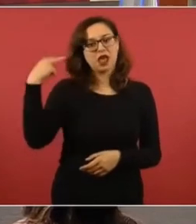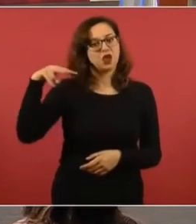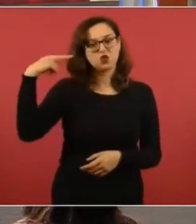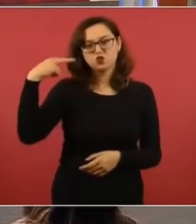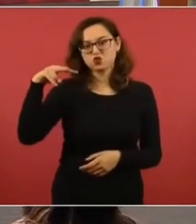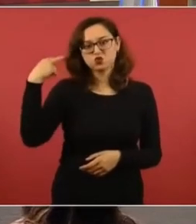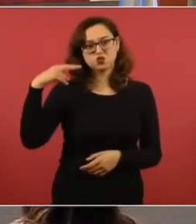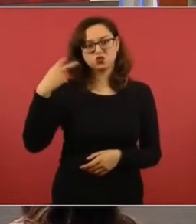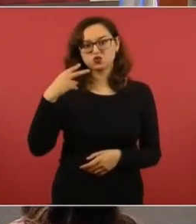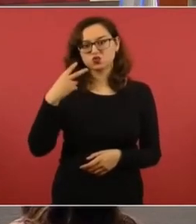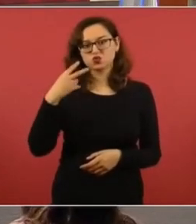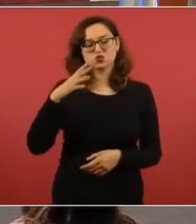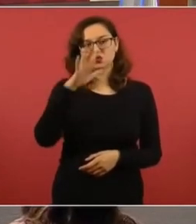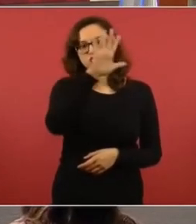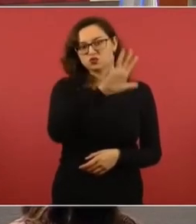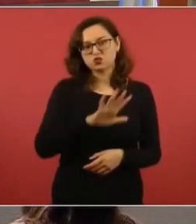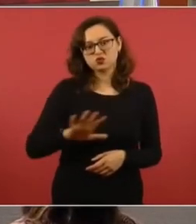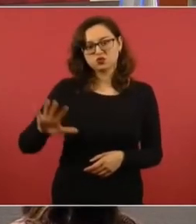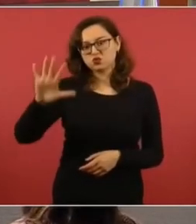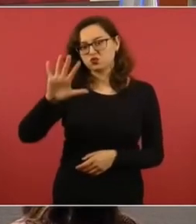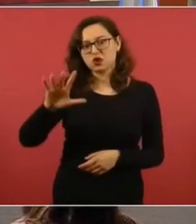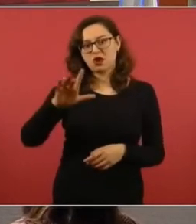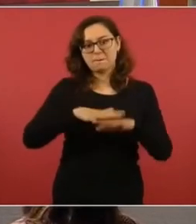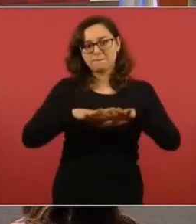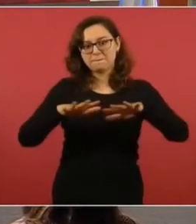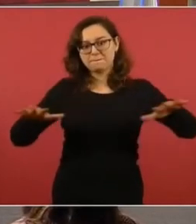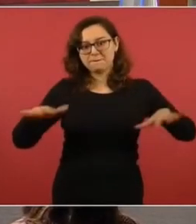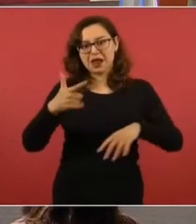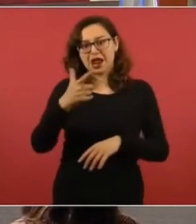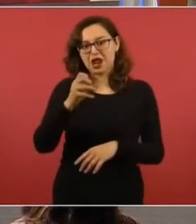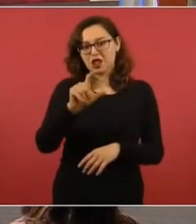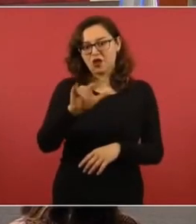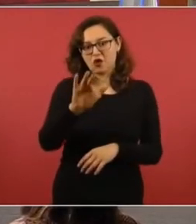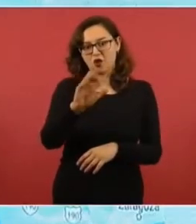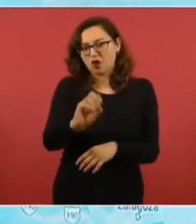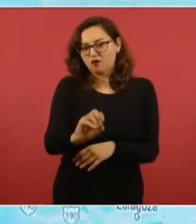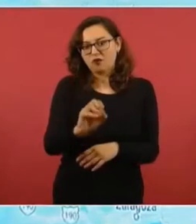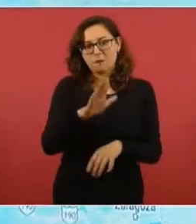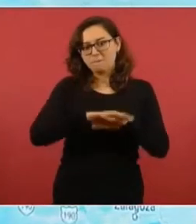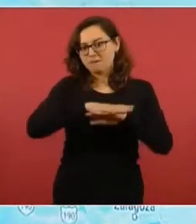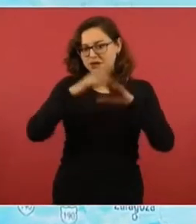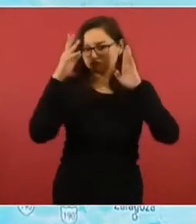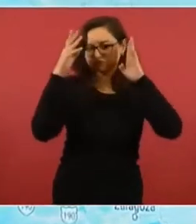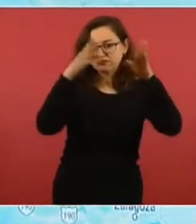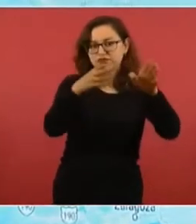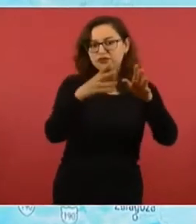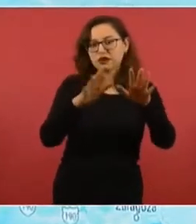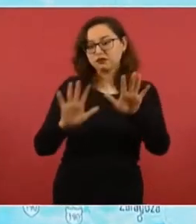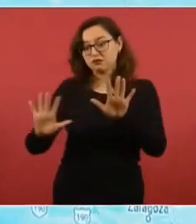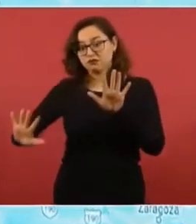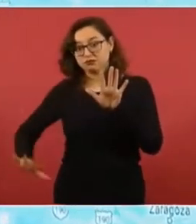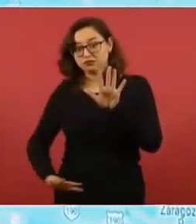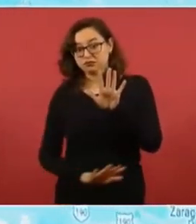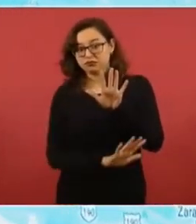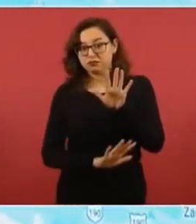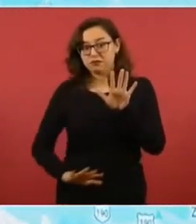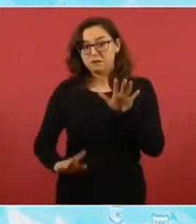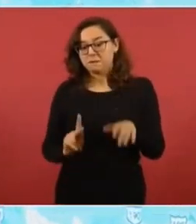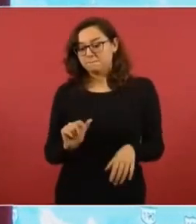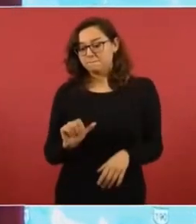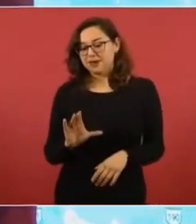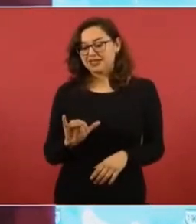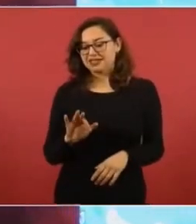El Pacífico no tenía la importancia marítima y comercial